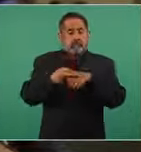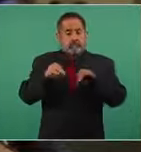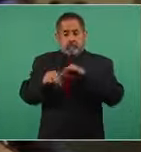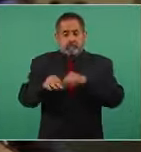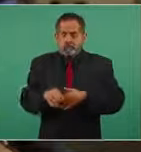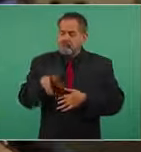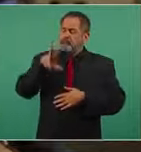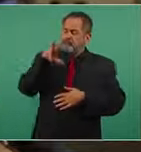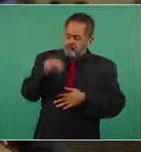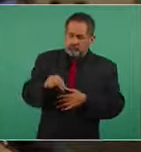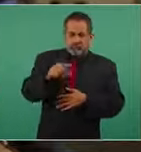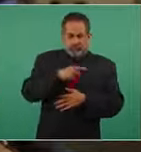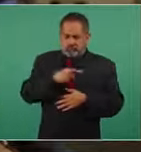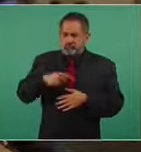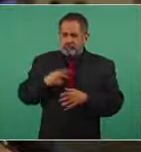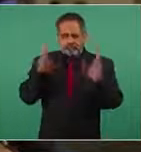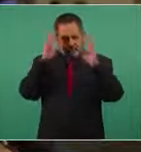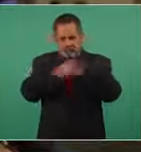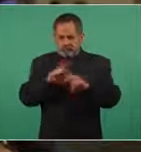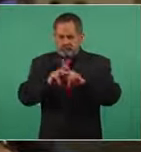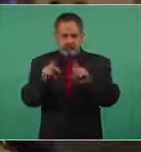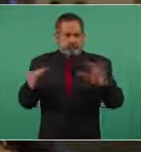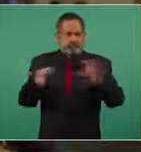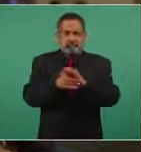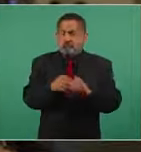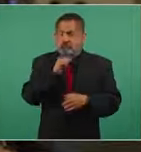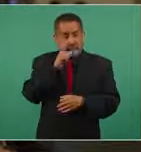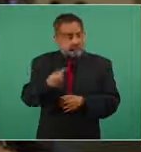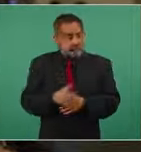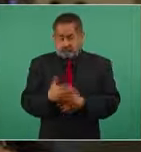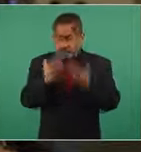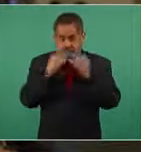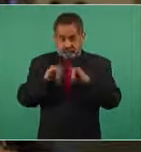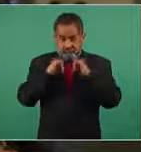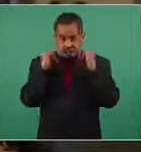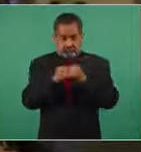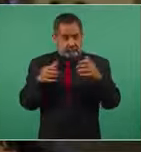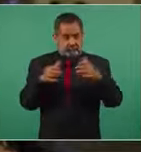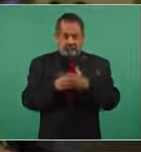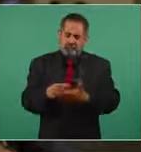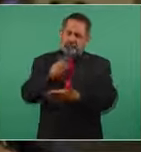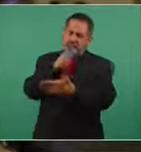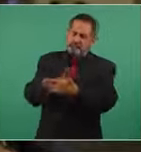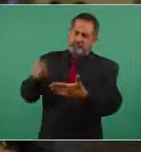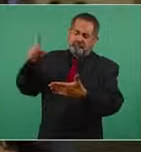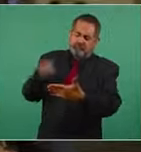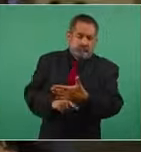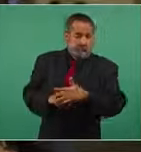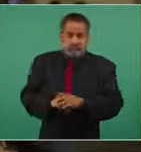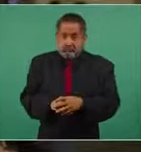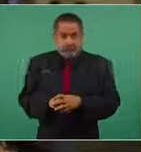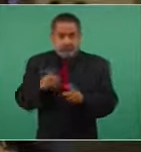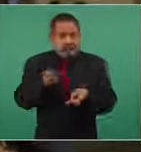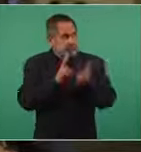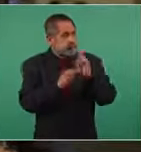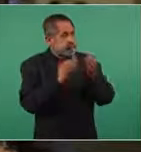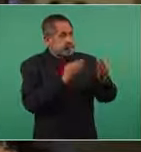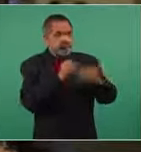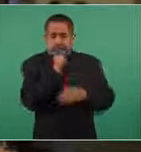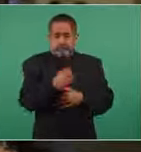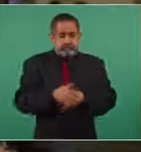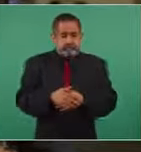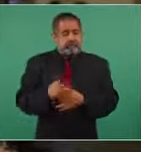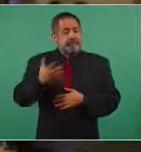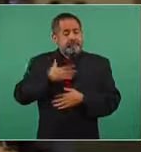iba a haber ninguna conciliación, no hubo ninguna reunión, les cancelaron, no los recibieron. Tengo